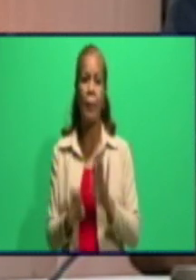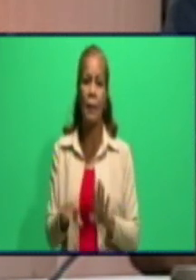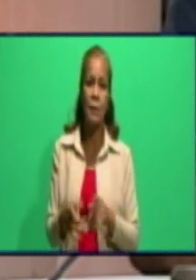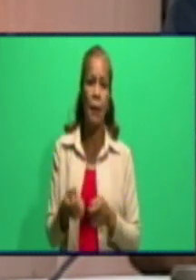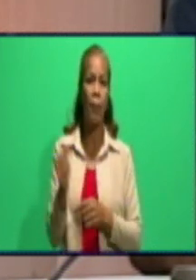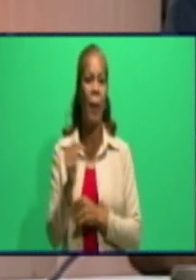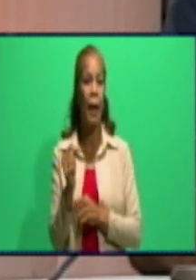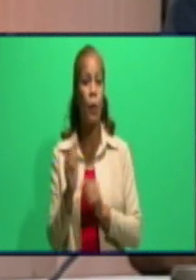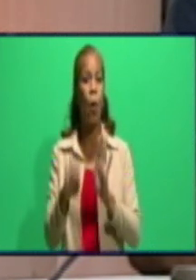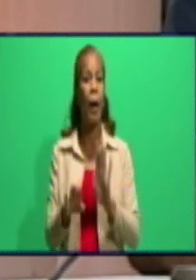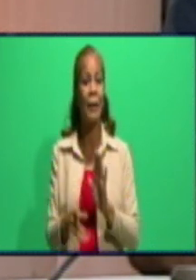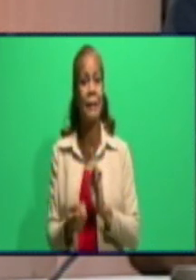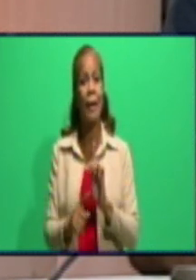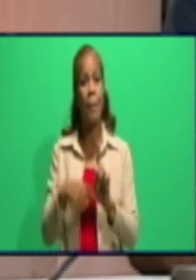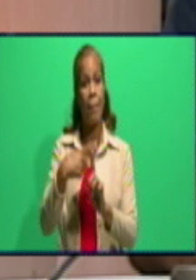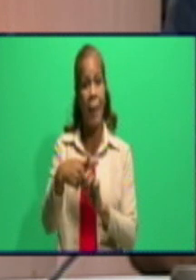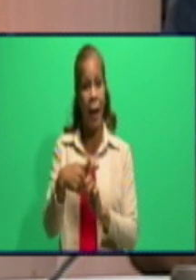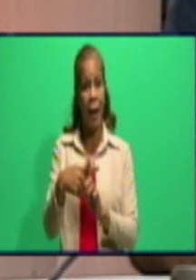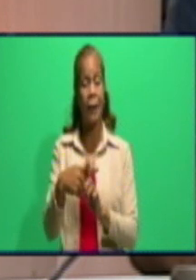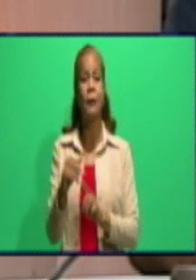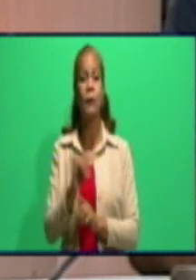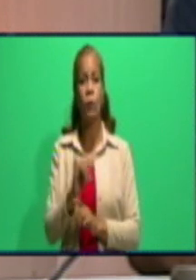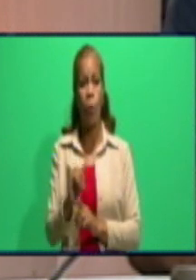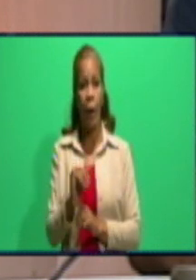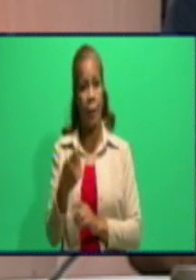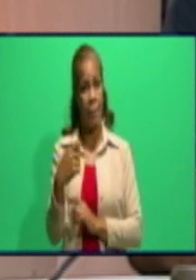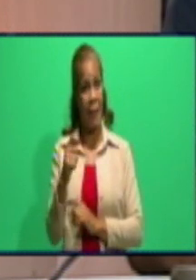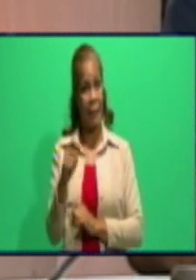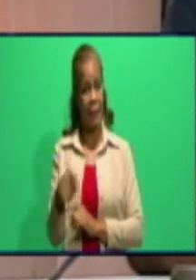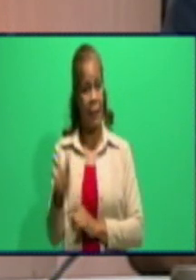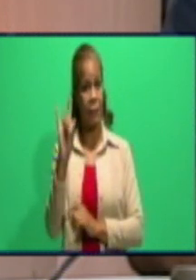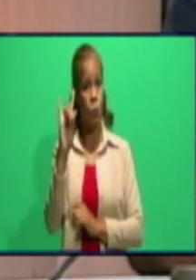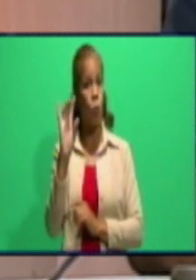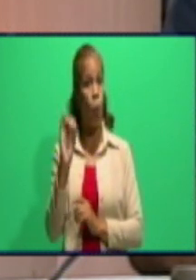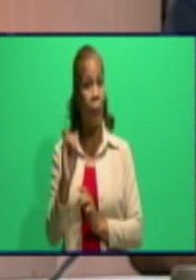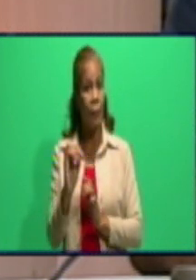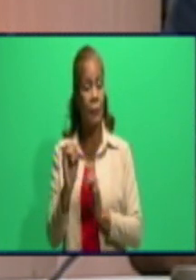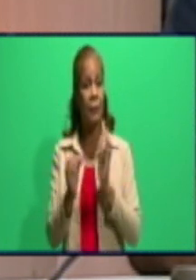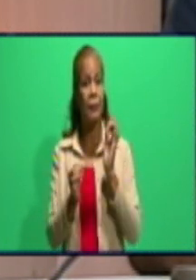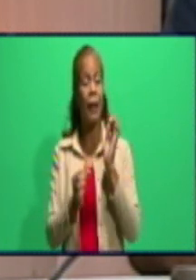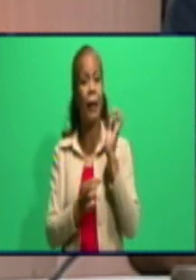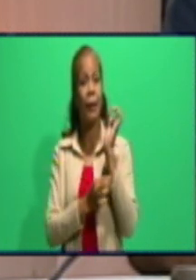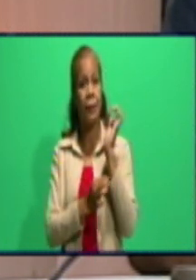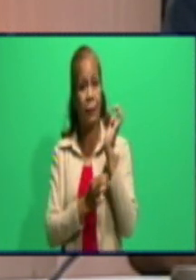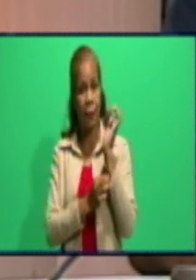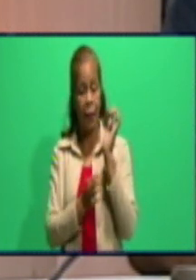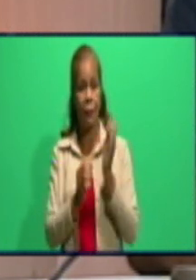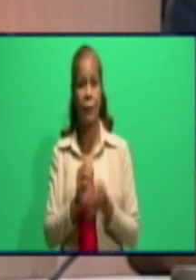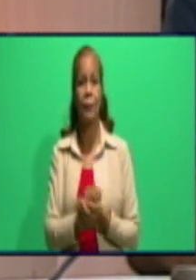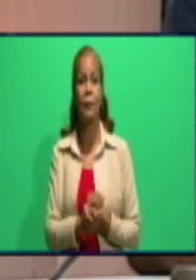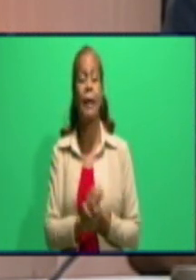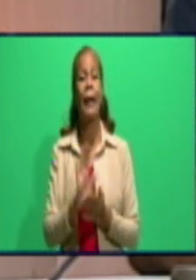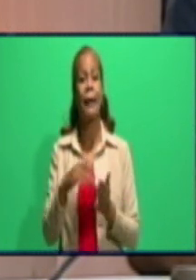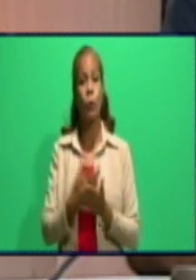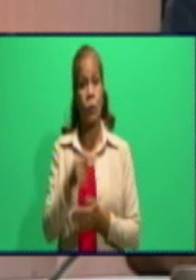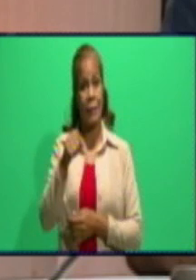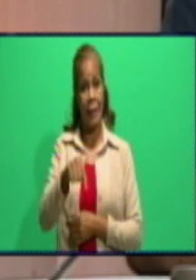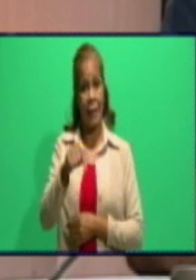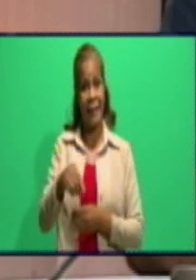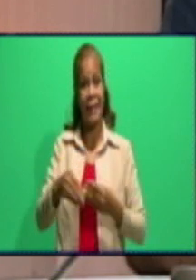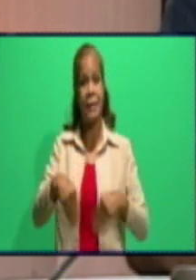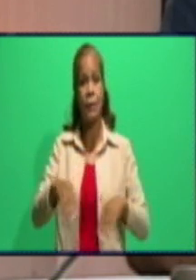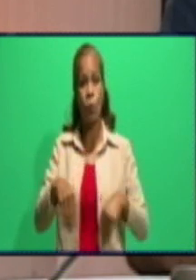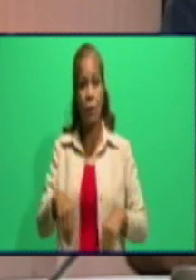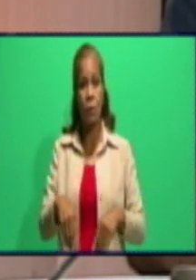ilegal de carne de cerdo que hemos estado detectando en los últimos días, a partir también de la denuncia de la población y que en estos casos hemos estado aplicando